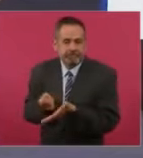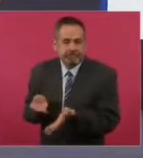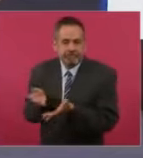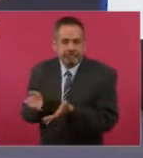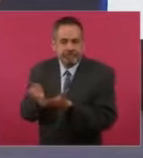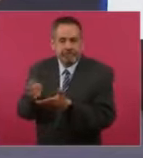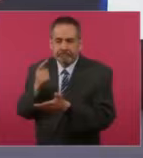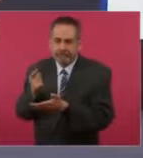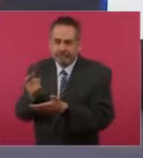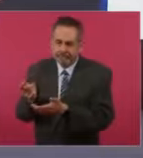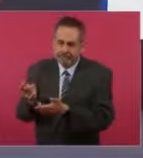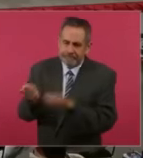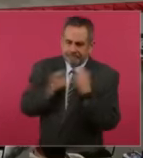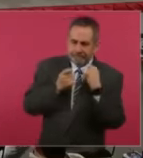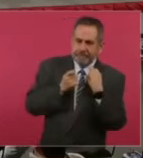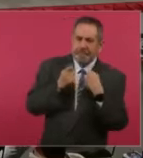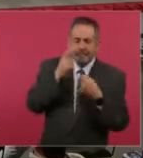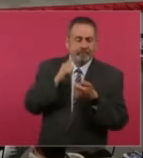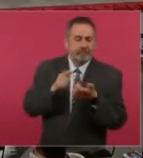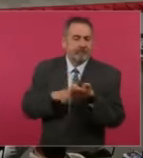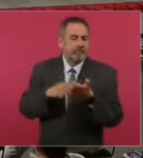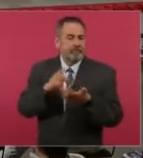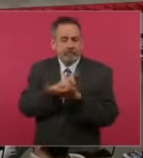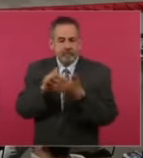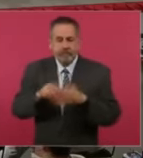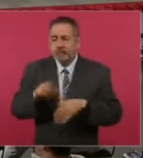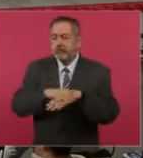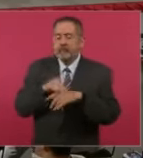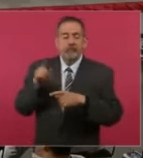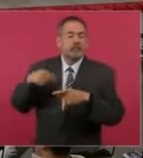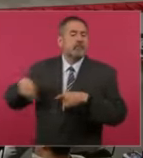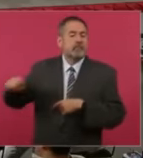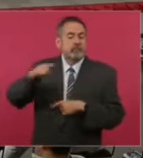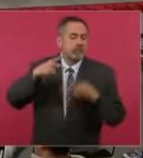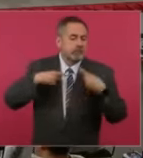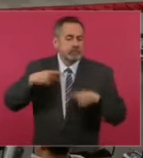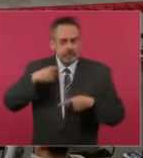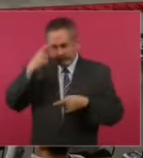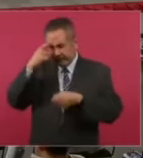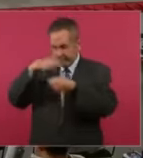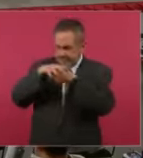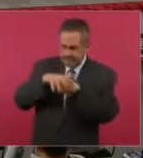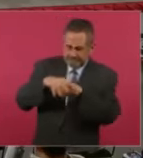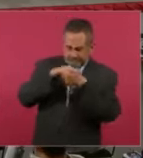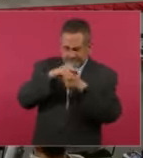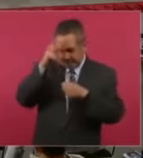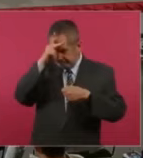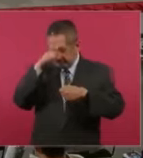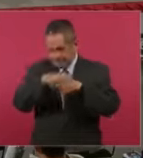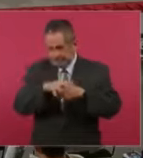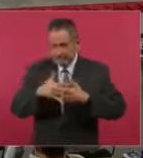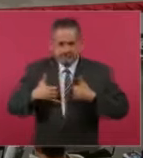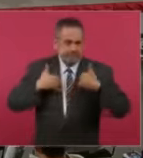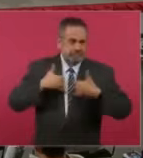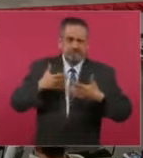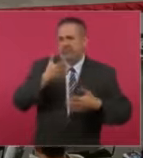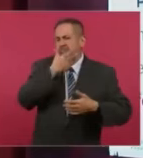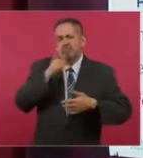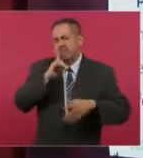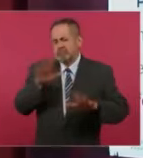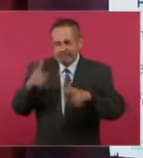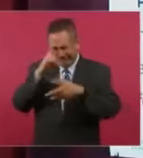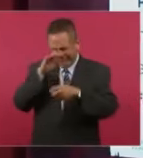porque el estrés orgánico y el estrés psicológico al que están sometidos jóvenes, hombres y mujeres,